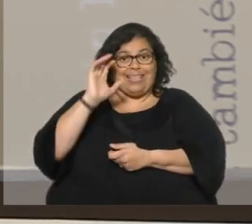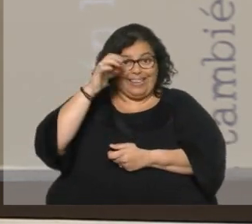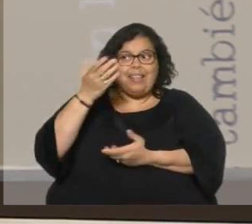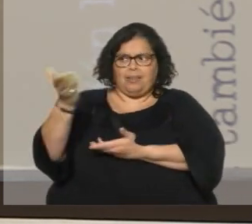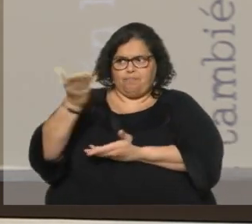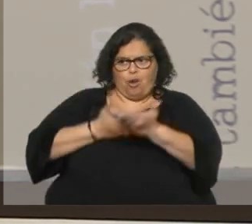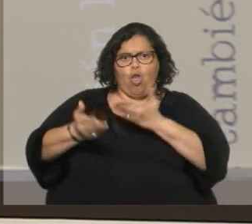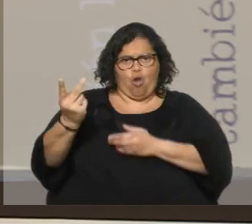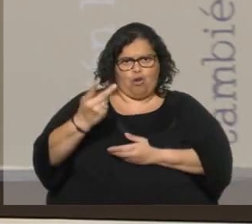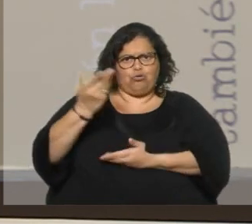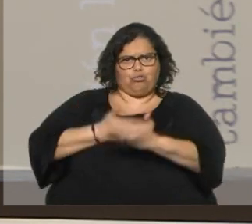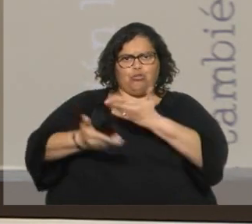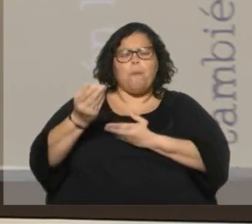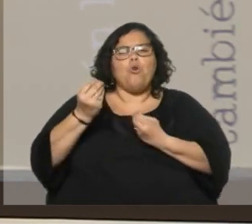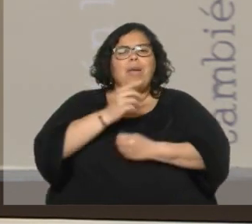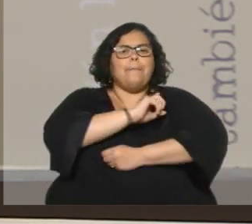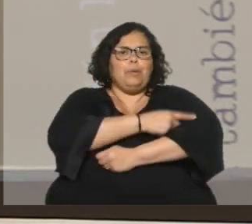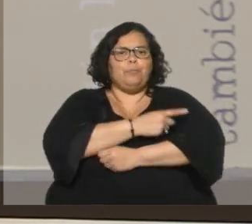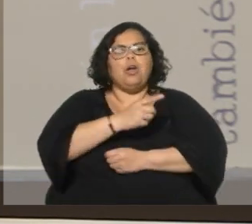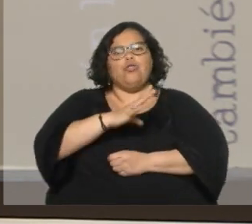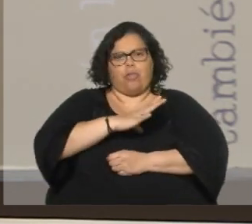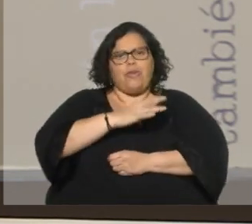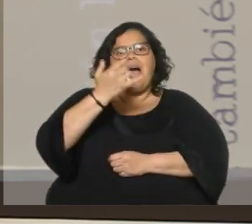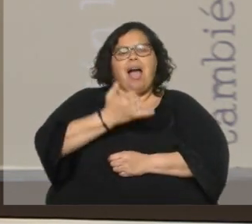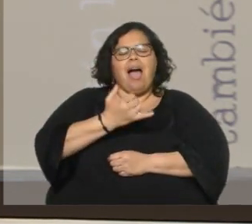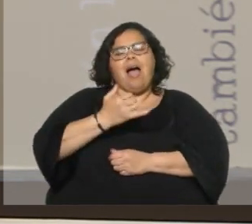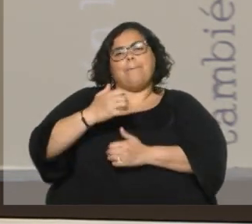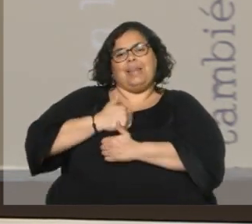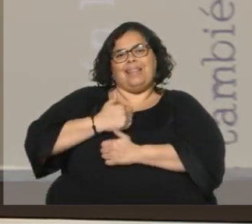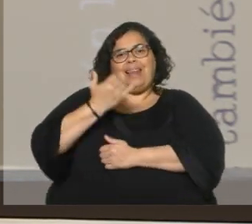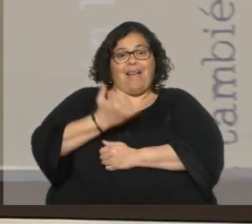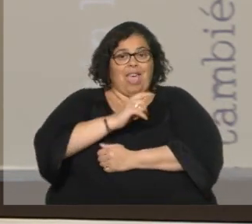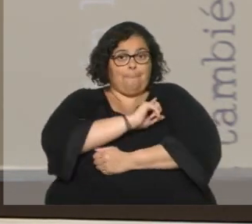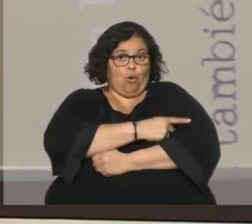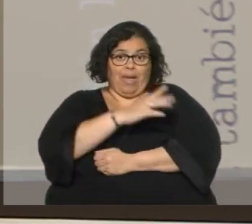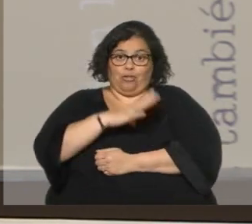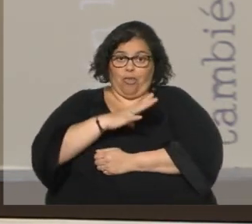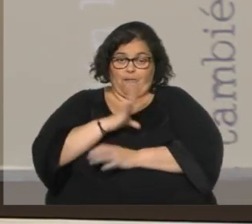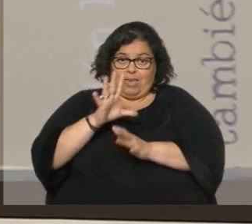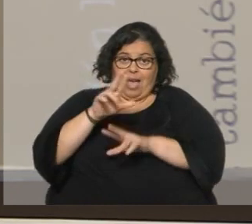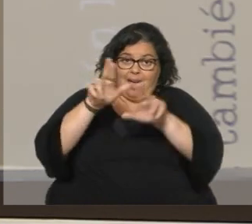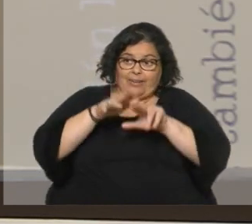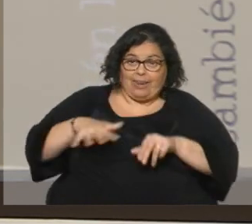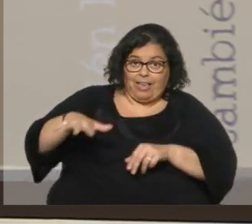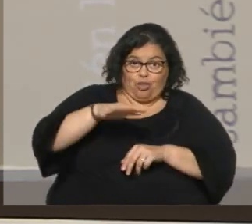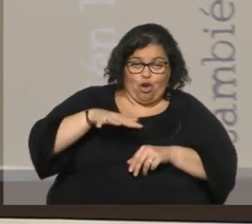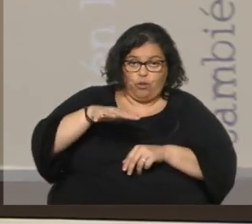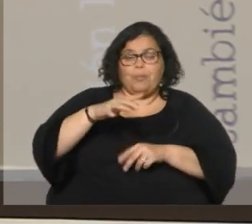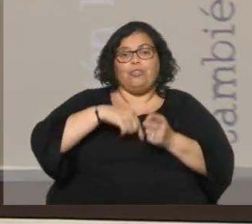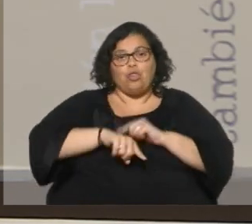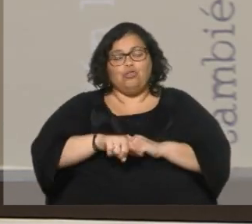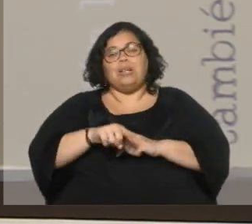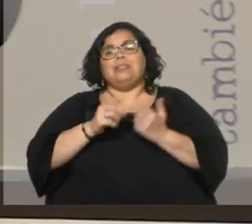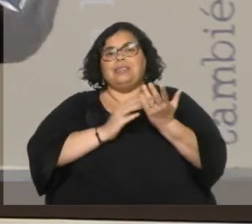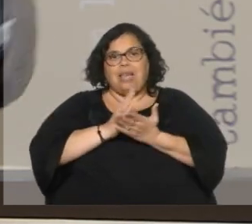en la región. Y eran habituales las cumbres entre Alfonsín, Sarney y Sanguinetti. Permanentes.